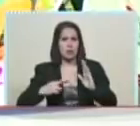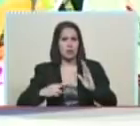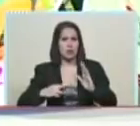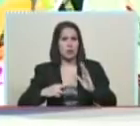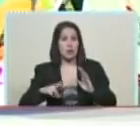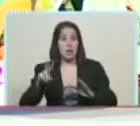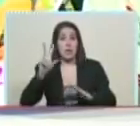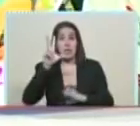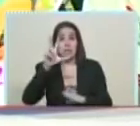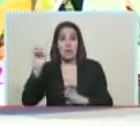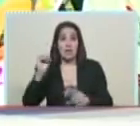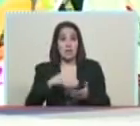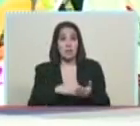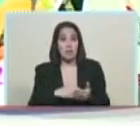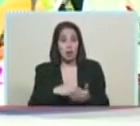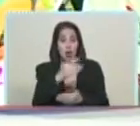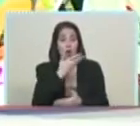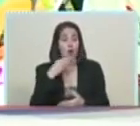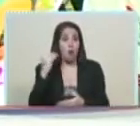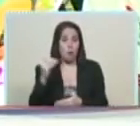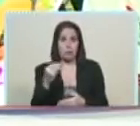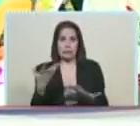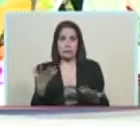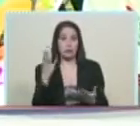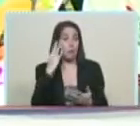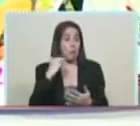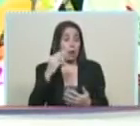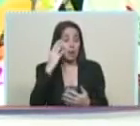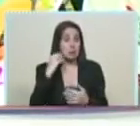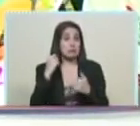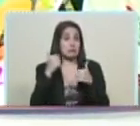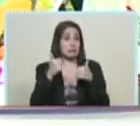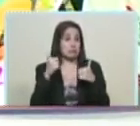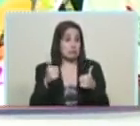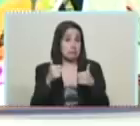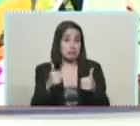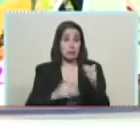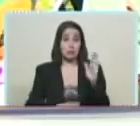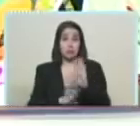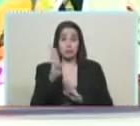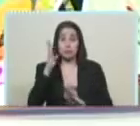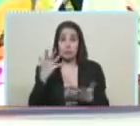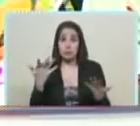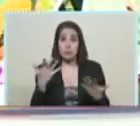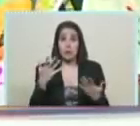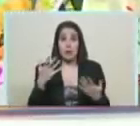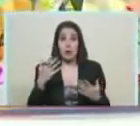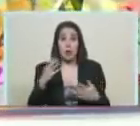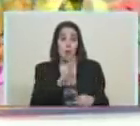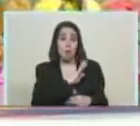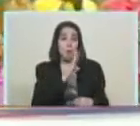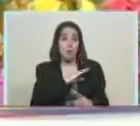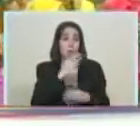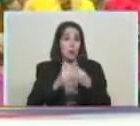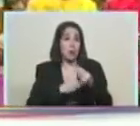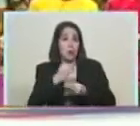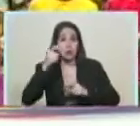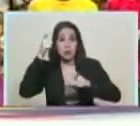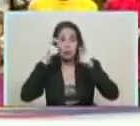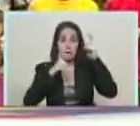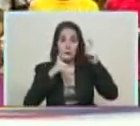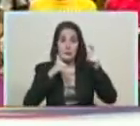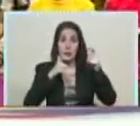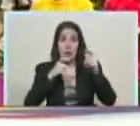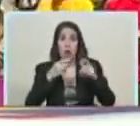30.000 jóvenes recreadores. Esto es una experiencia maravillosa que fundó nuestro comandante Hugo Chávez. Él fundó el movimiento de